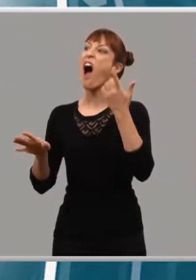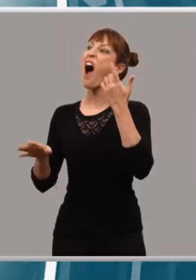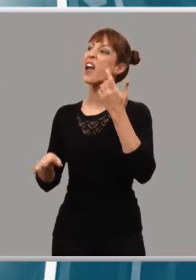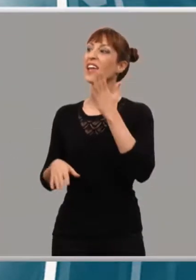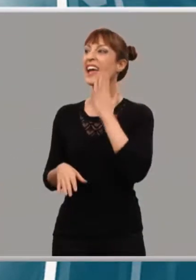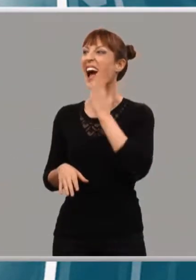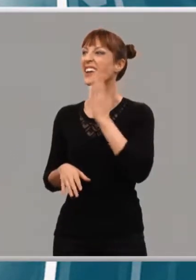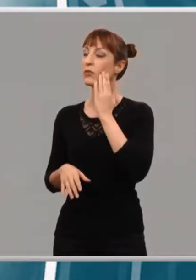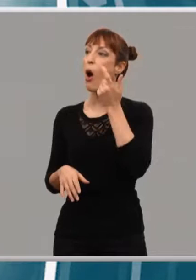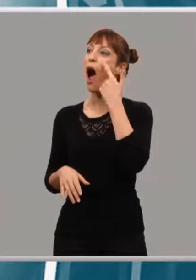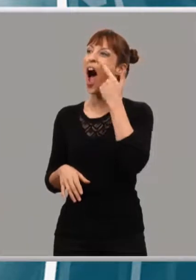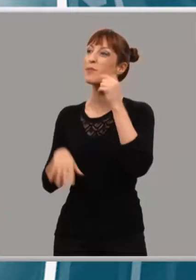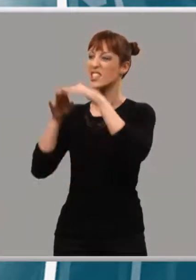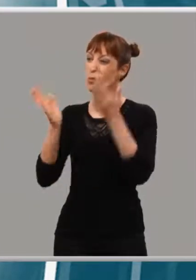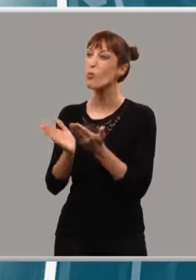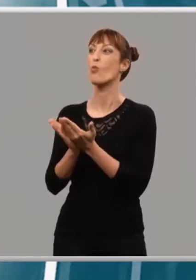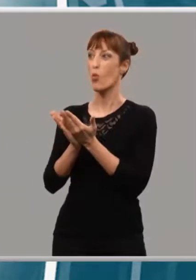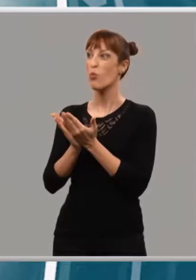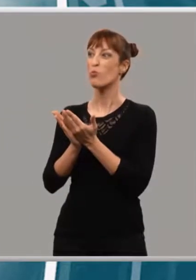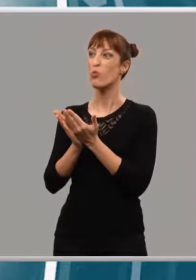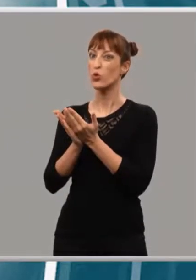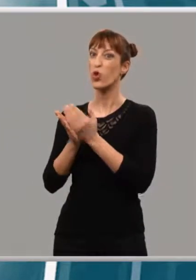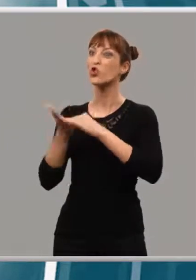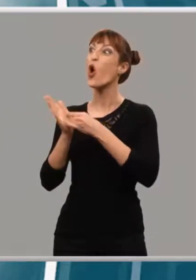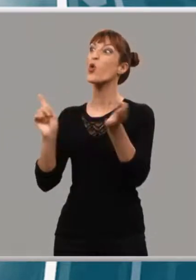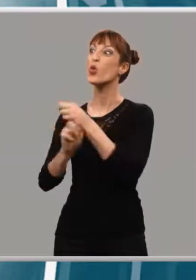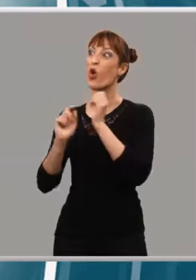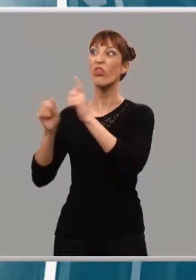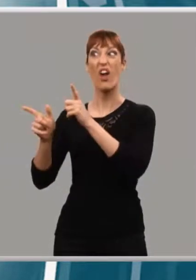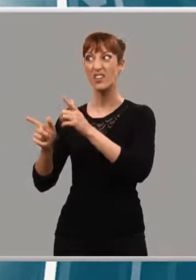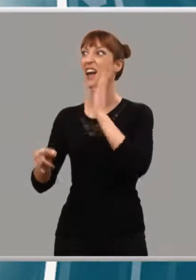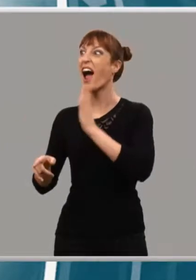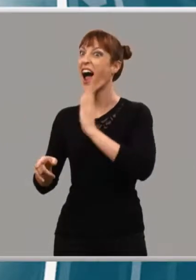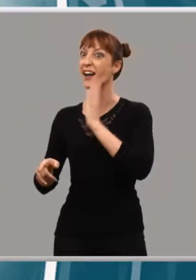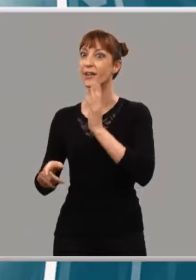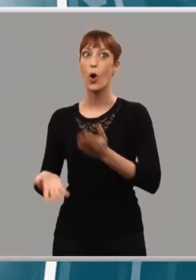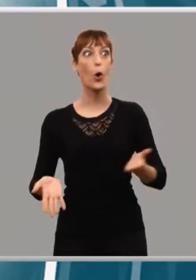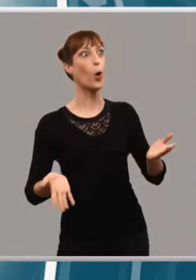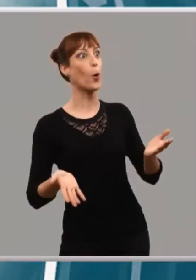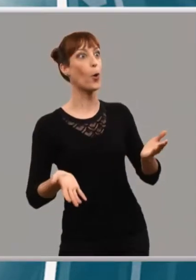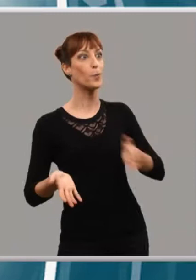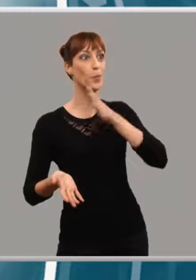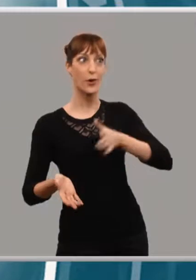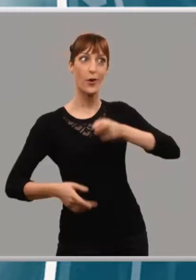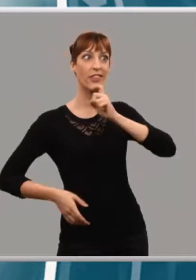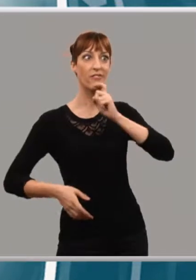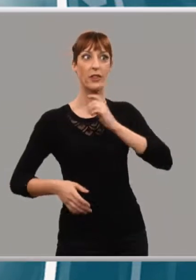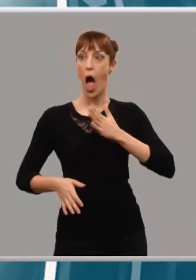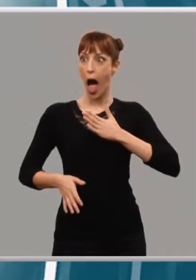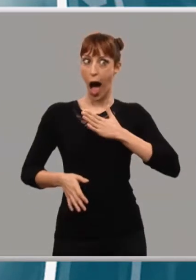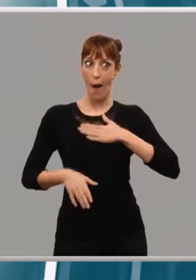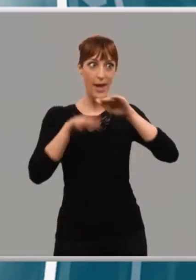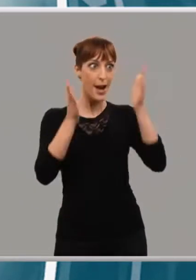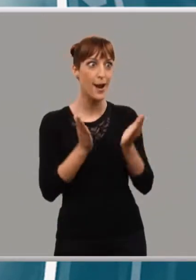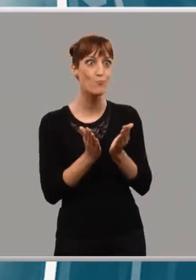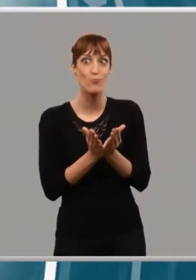está muy difícil de arreglar. A ver si puedes hacer algo. Háganle una petición un poco más factible. No, no, no, arreglar el mundo, mí me parece maravilloso.